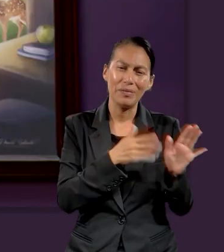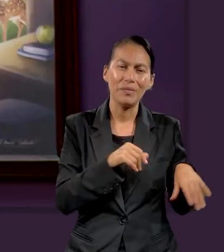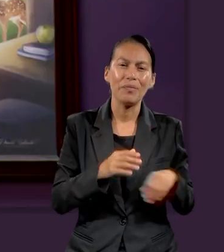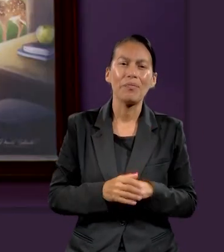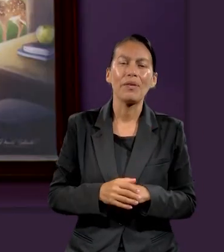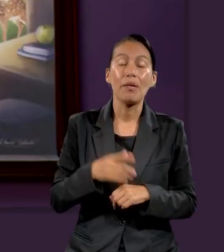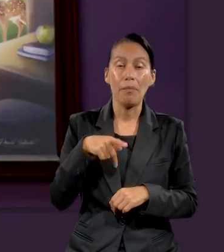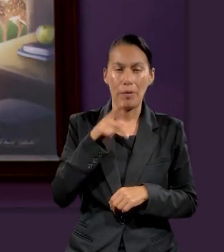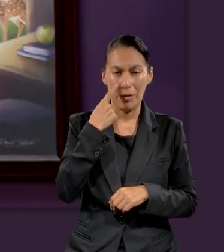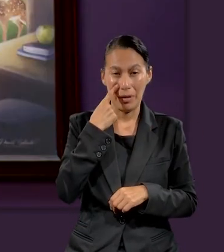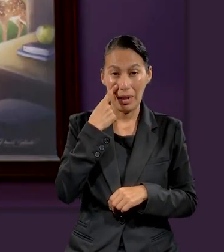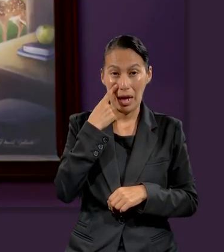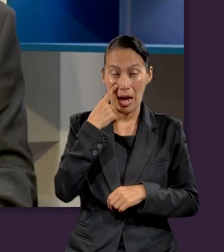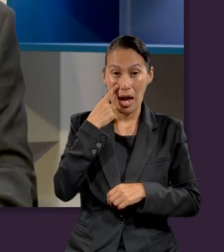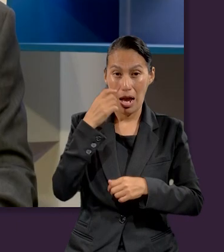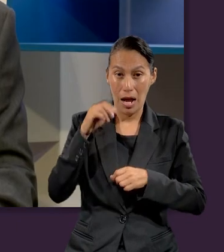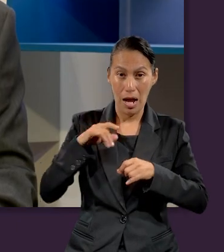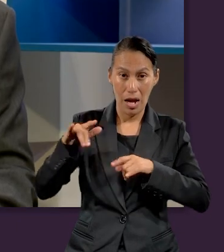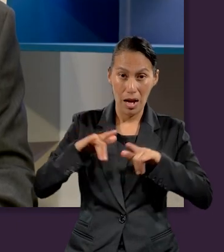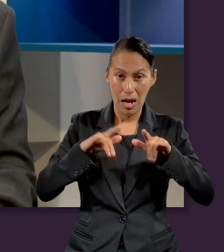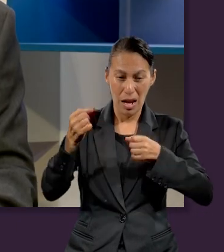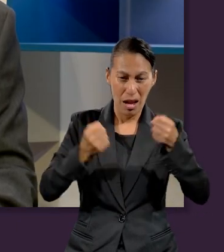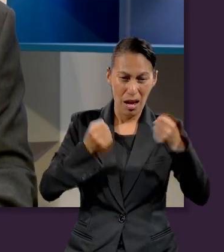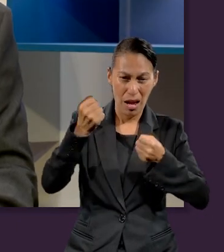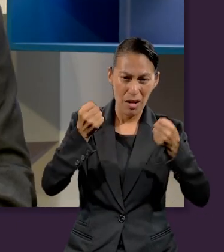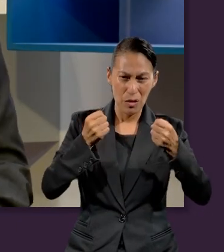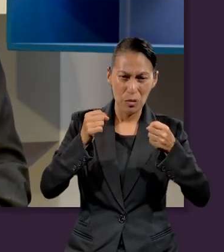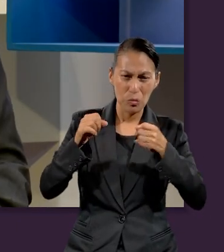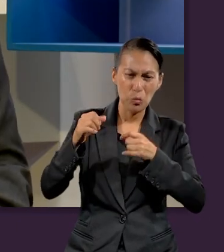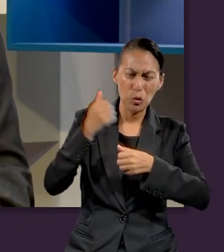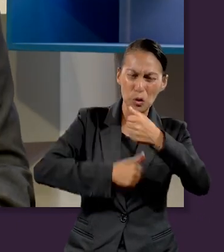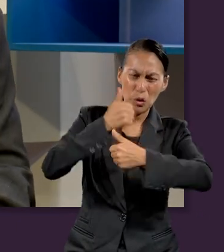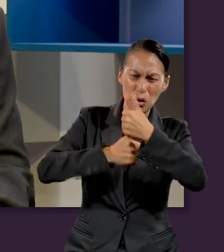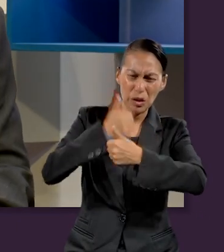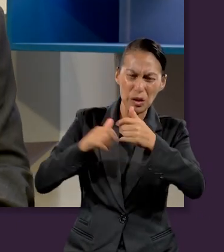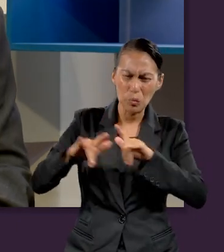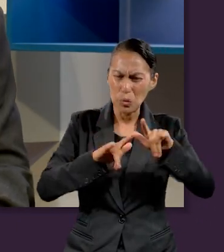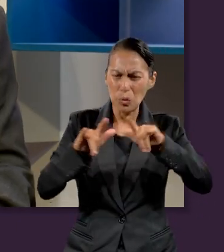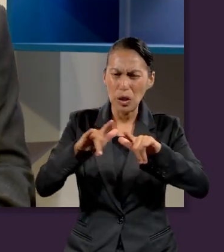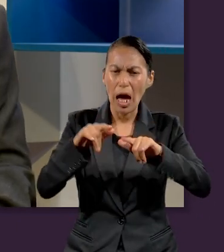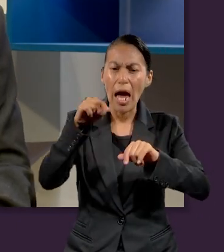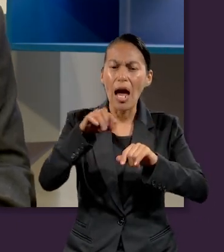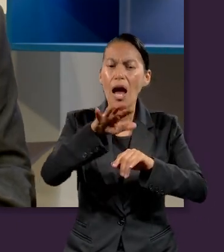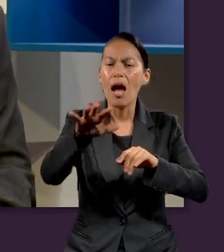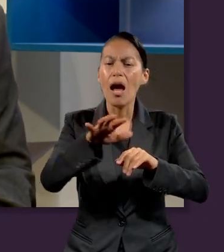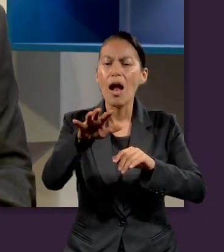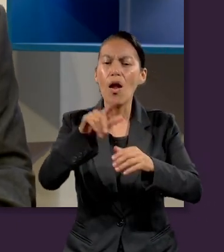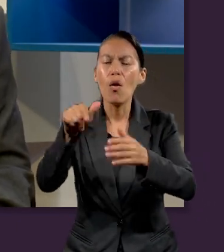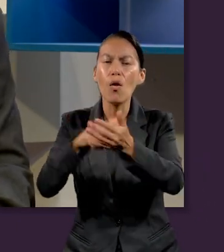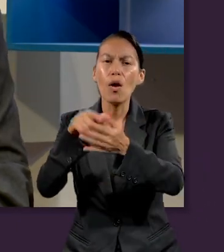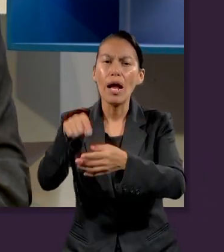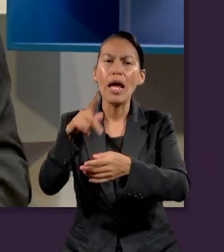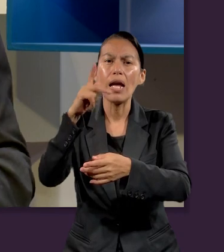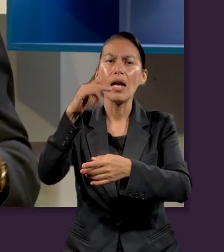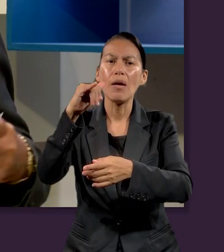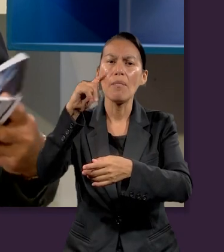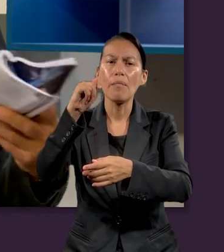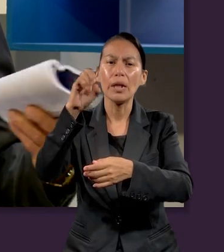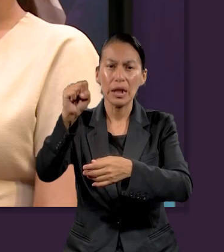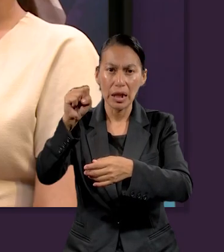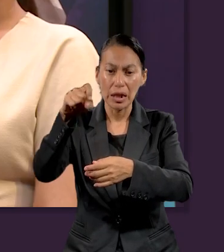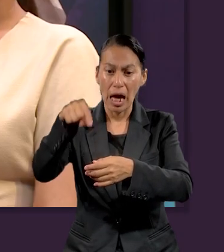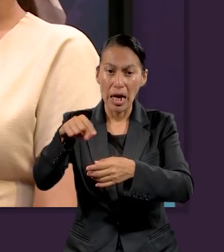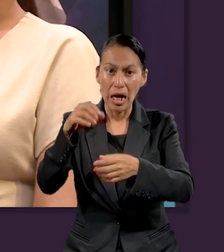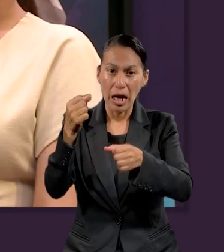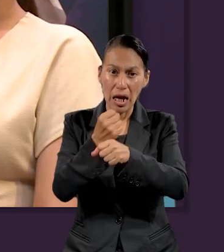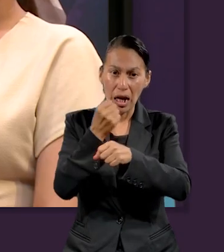de las carreras de autos que hay un lugar que se llama Los Pits, donde ahí entran los carros para que se les